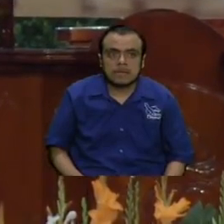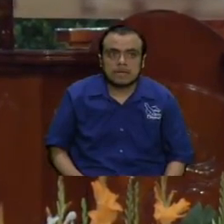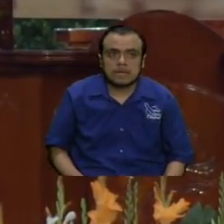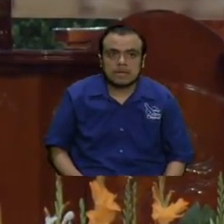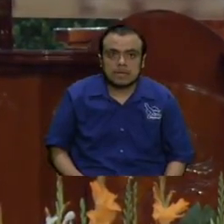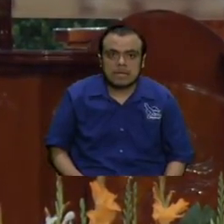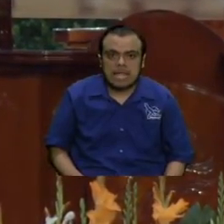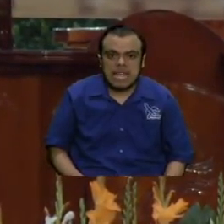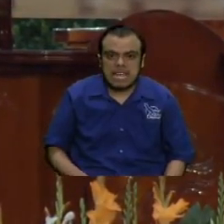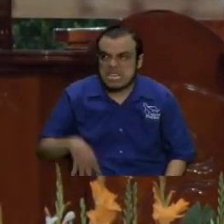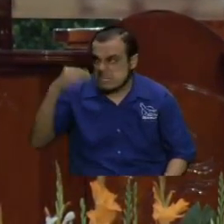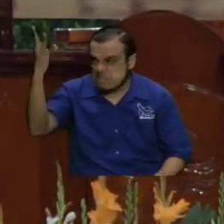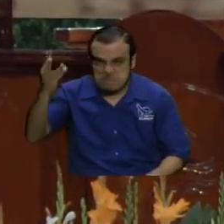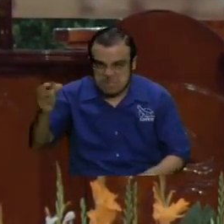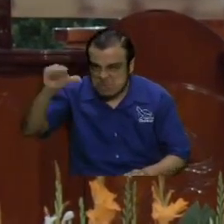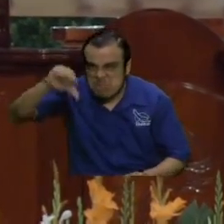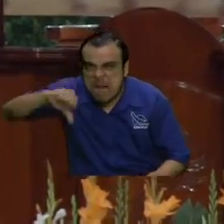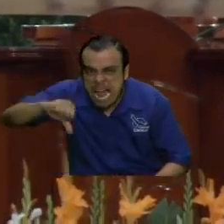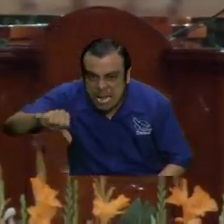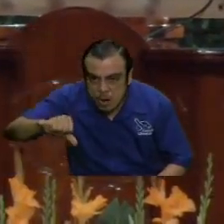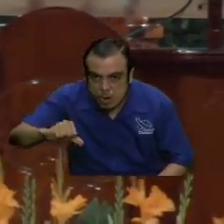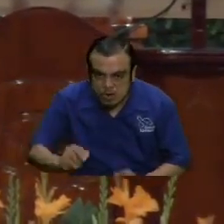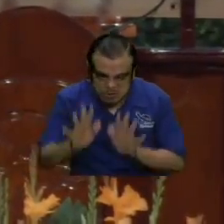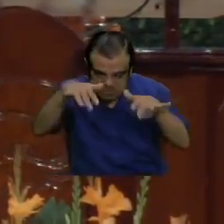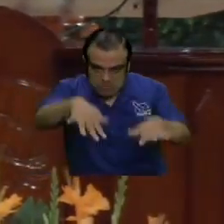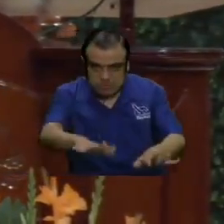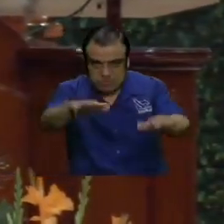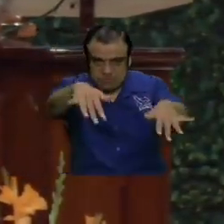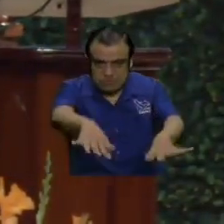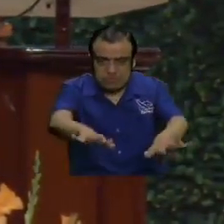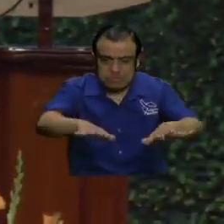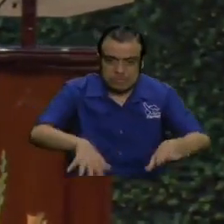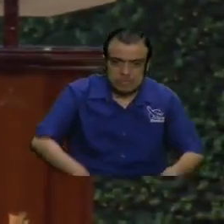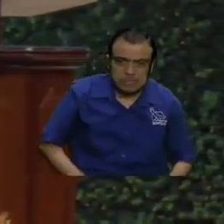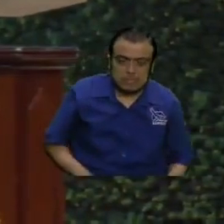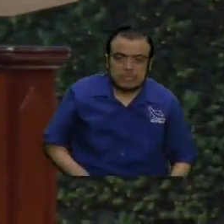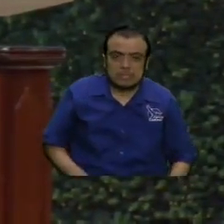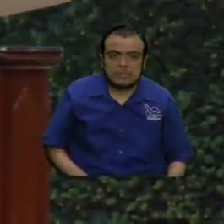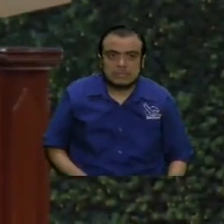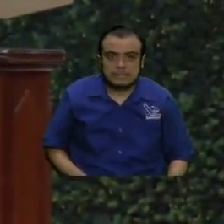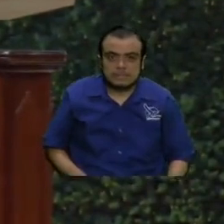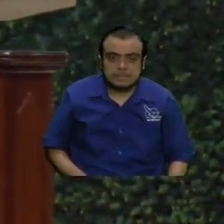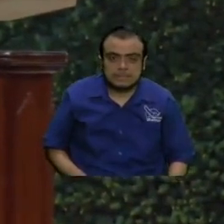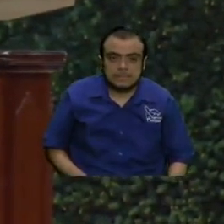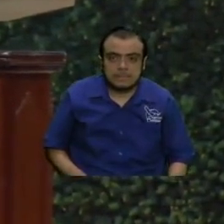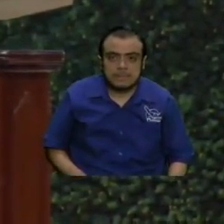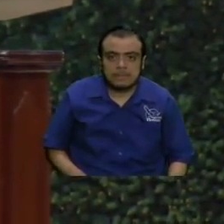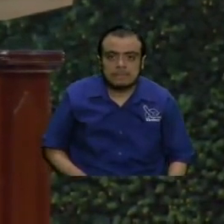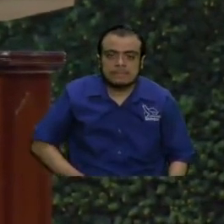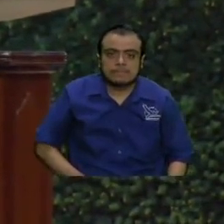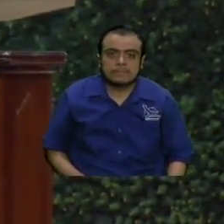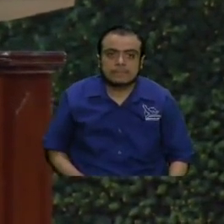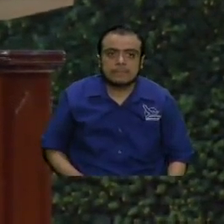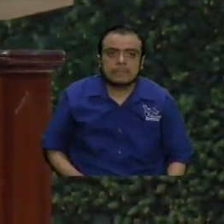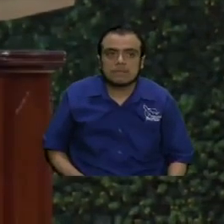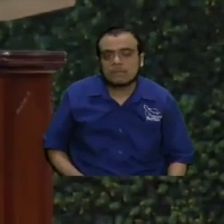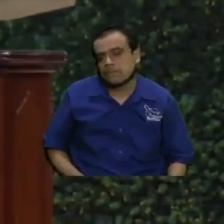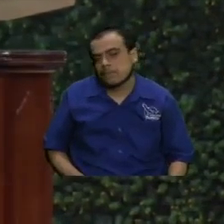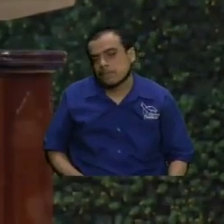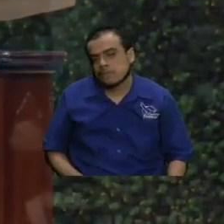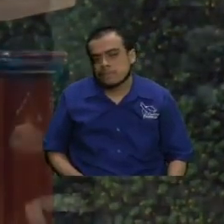Espíritus contrarios, eso es lo que vemos acá. Ahorita vamos a seguir contextualizando esto, espérenme un ratito. Entonces,